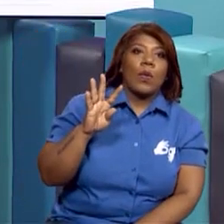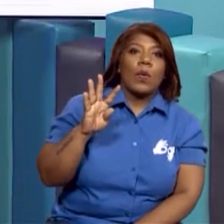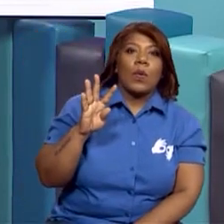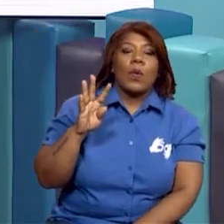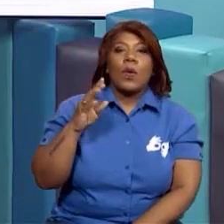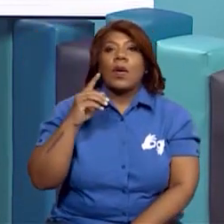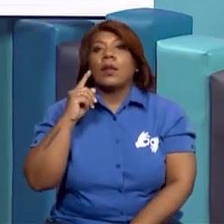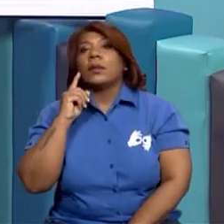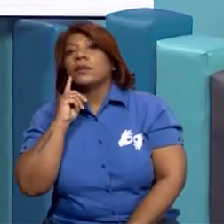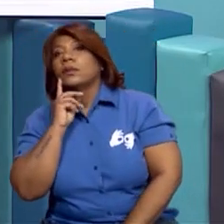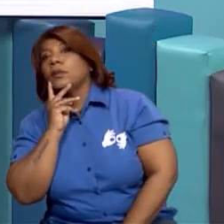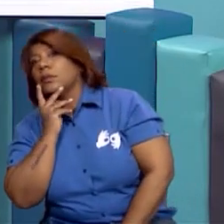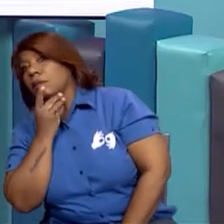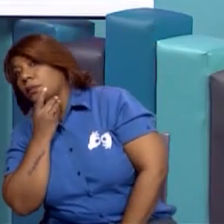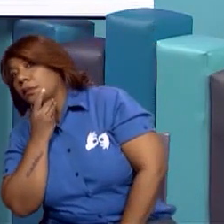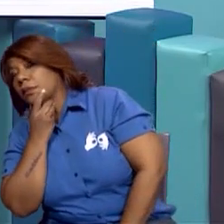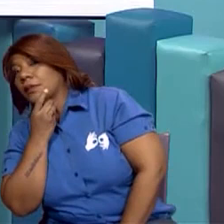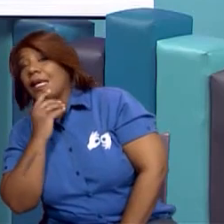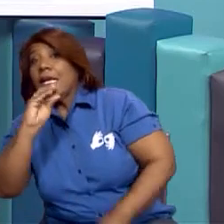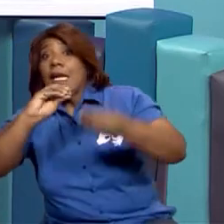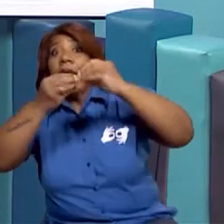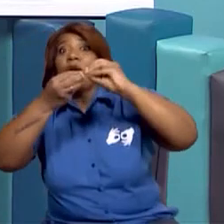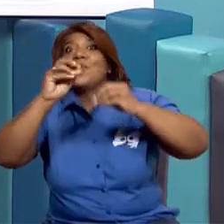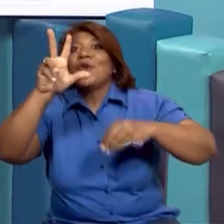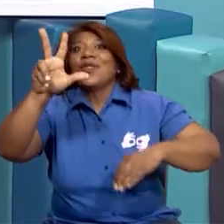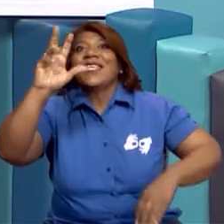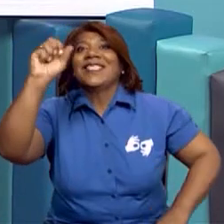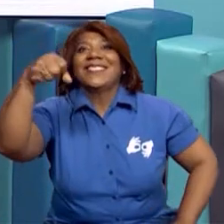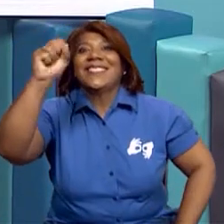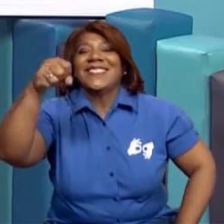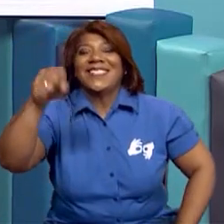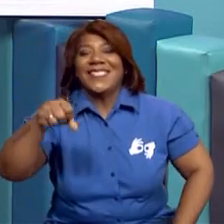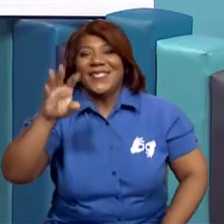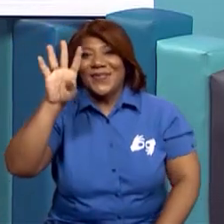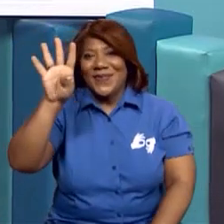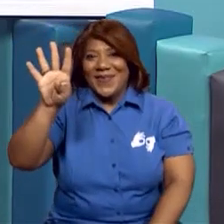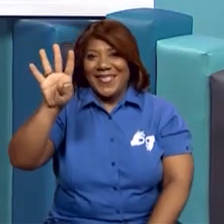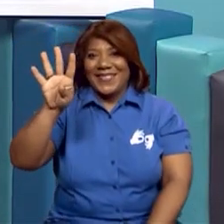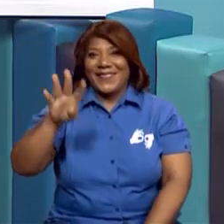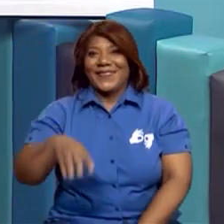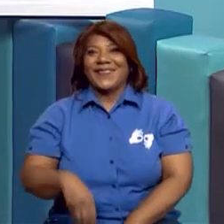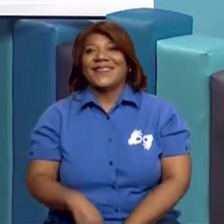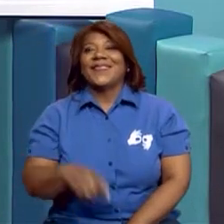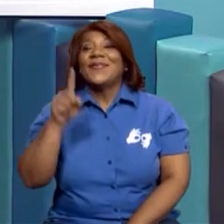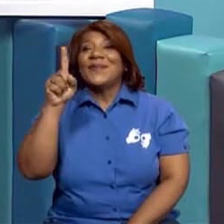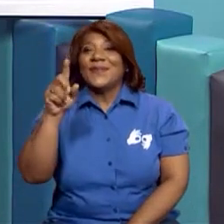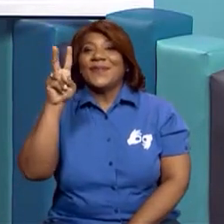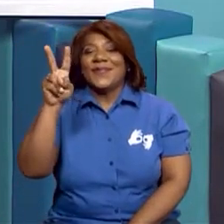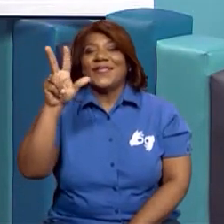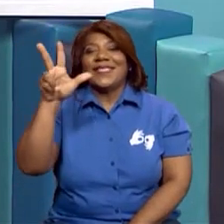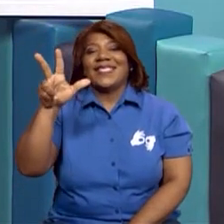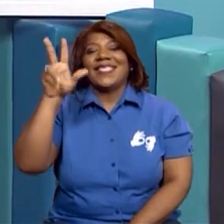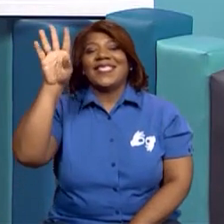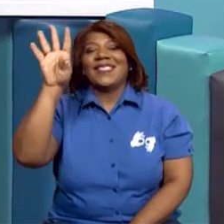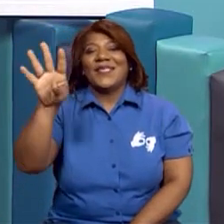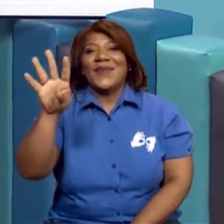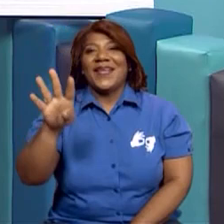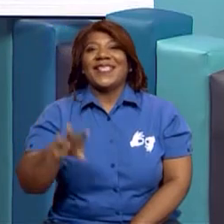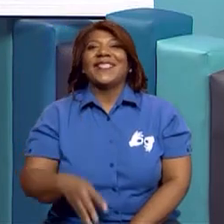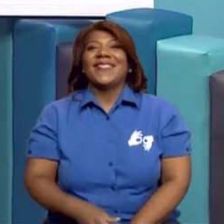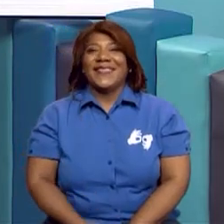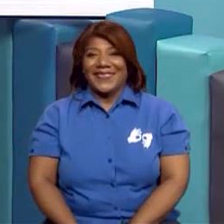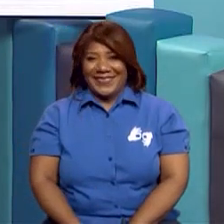¿quién me dice? Dice que es la número tres. Vamos a ver, vamos a contar ríos. A ver, uno, dos, tres.